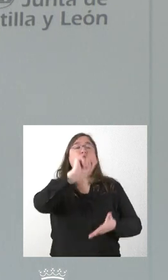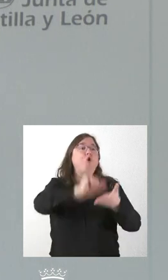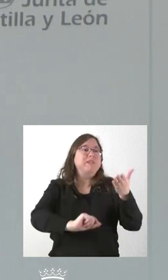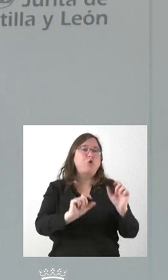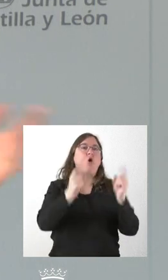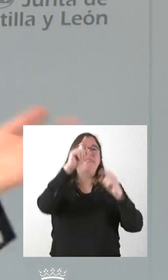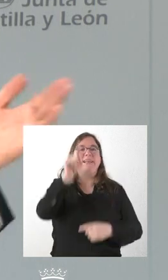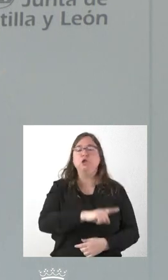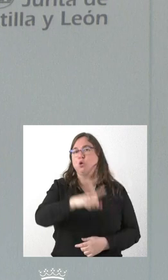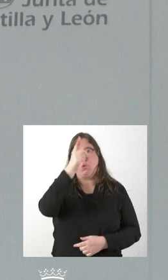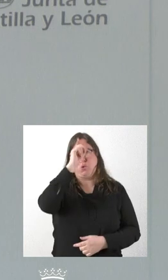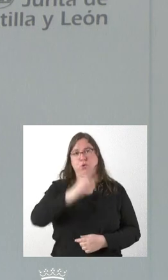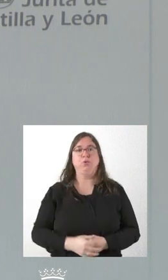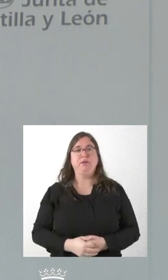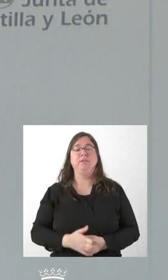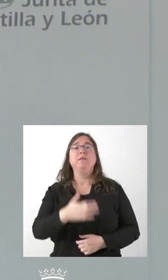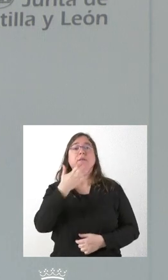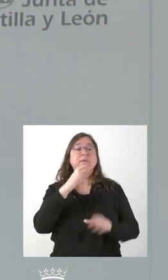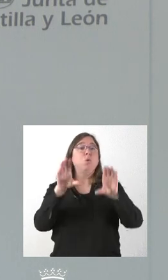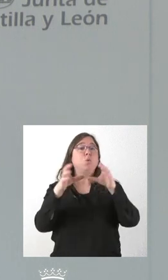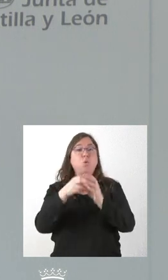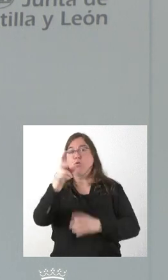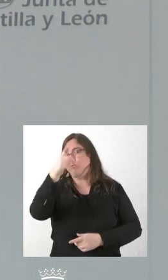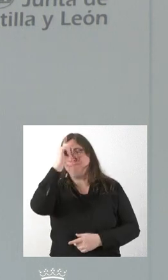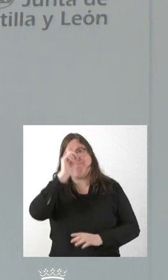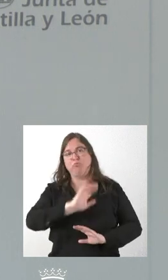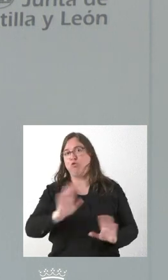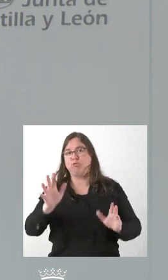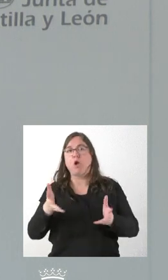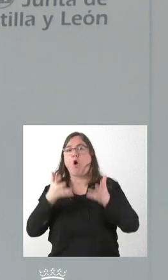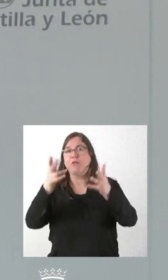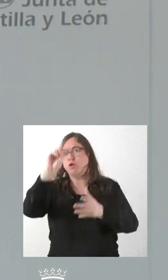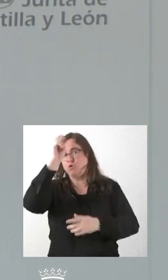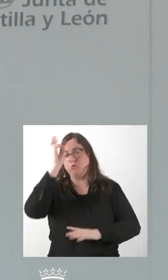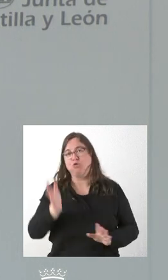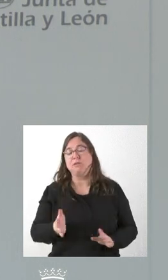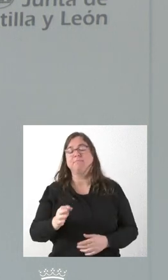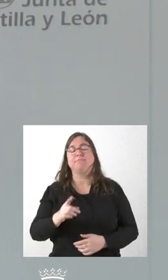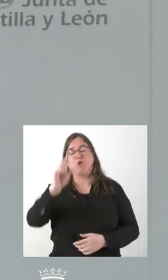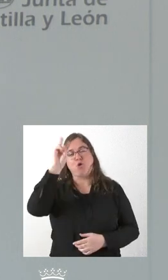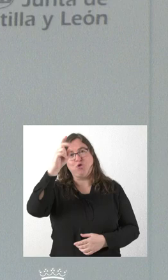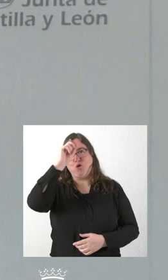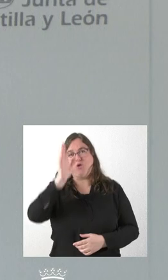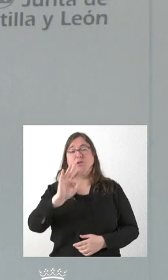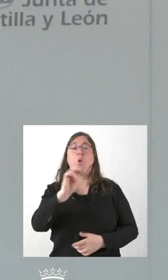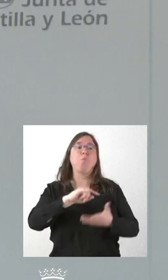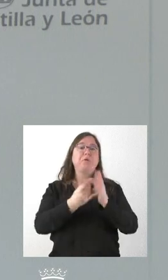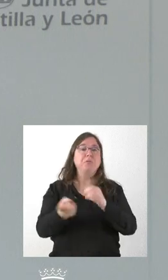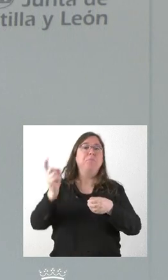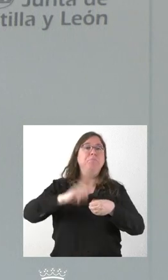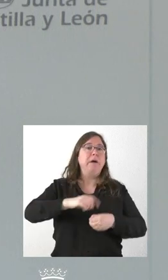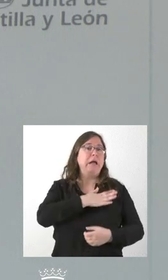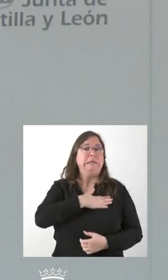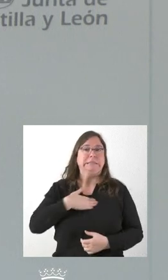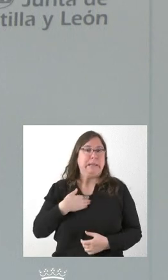y tampoco les informar si habrá otros grupos también que se ofrezcan o que se quieran incorporar a este proyecto. Y luego,